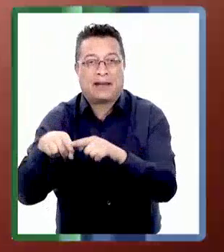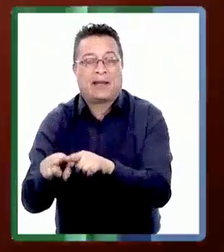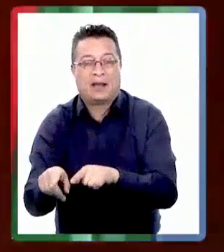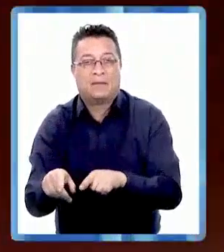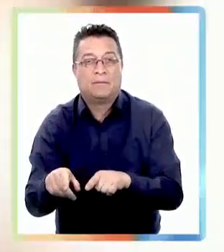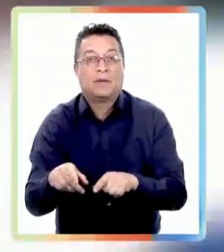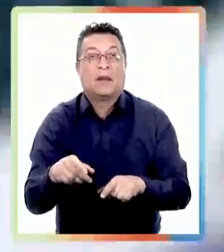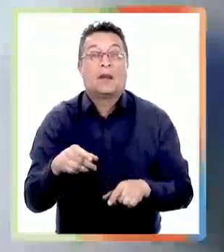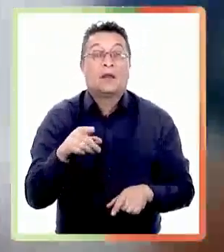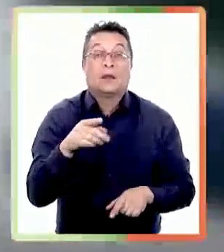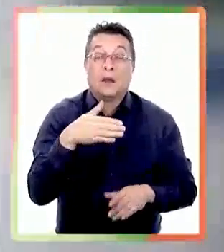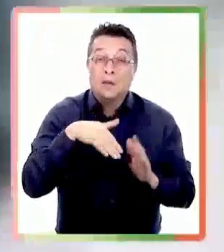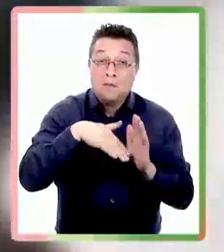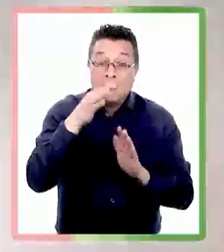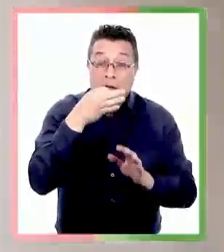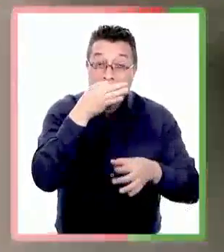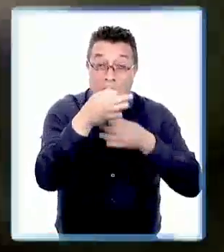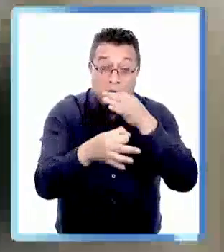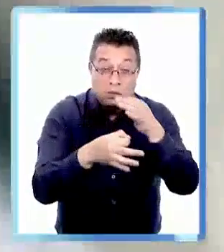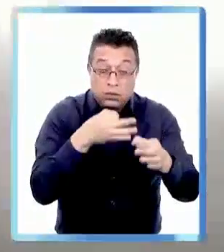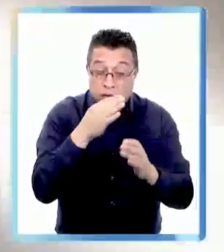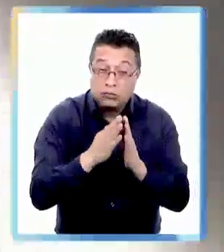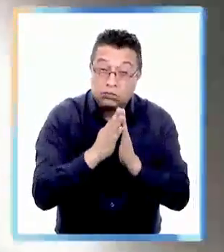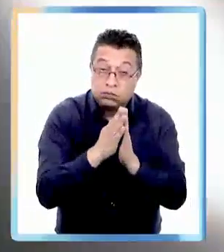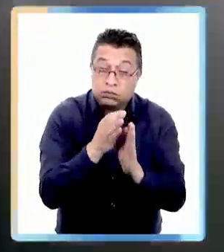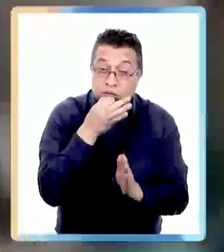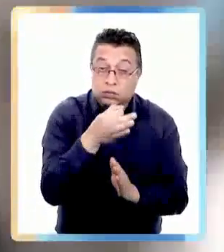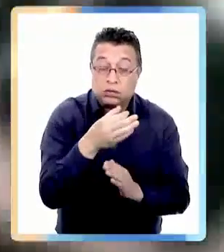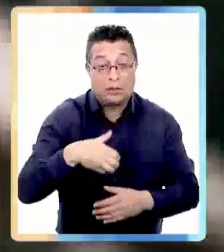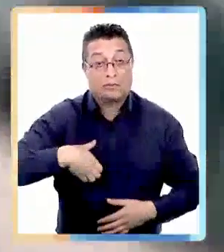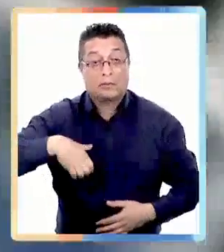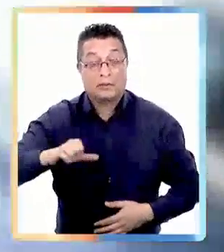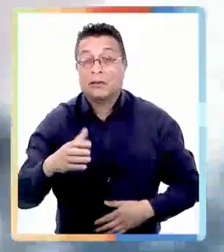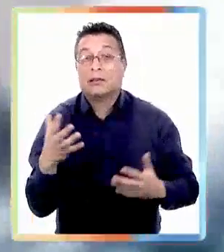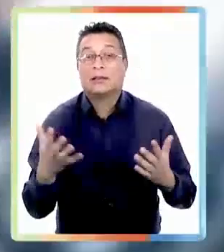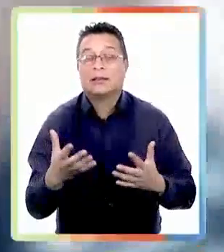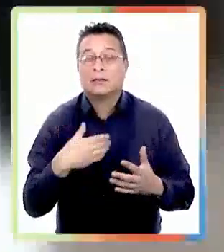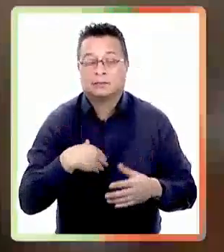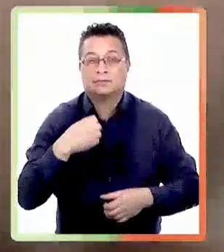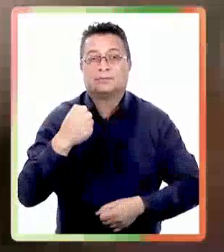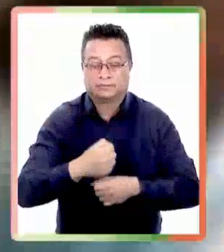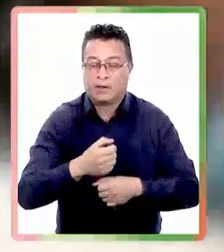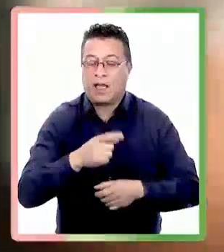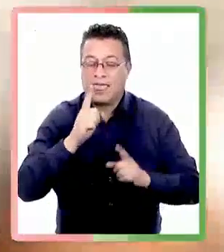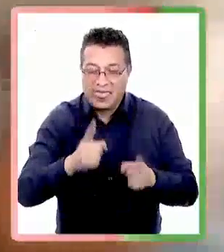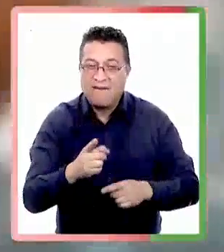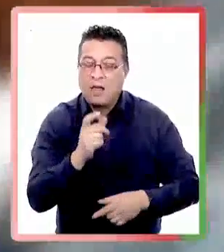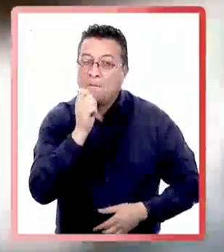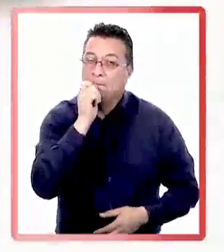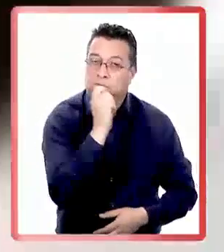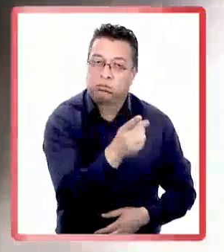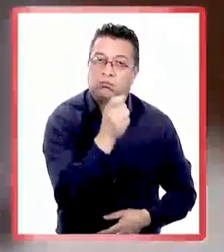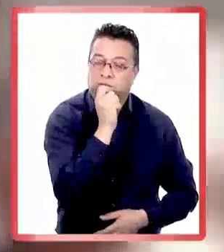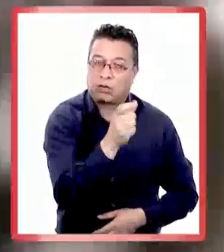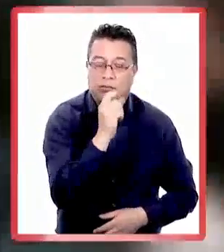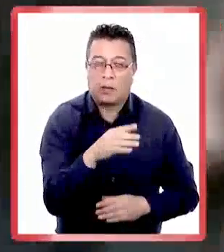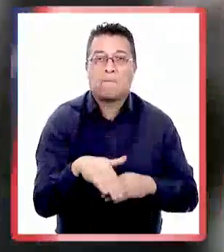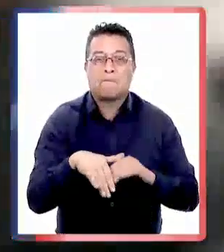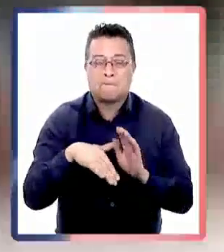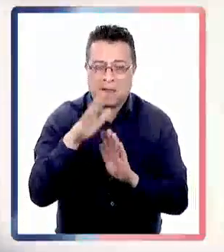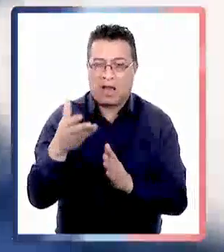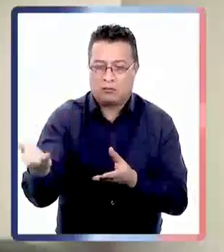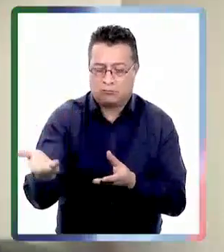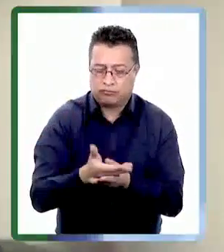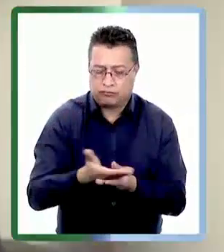parejas las principales recomendaciones que entregan desde la policía de investigaciones están relacionadas a efectuar la denuncia oportuna para aportar la